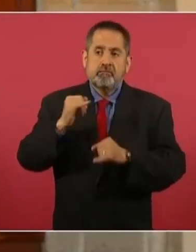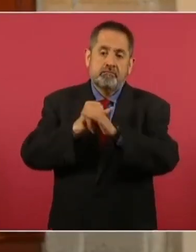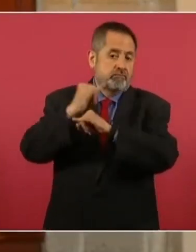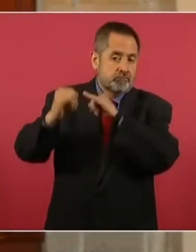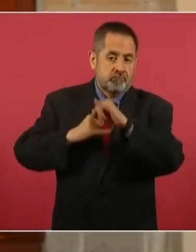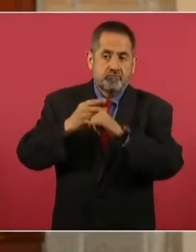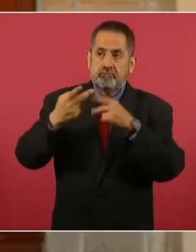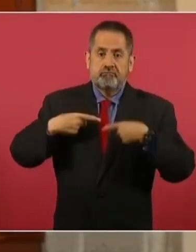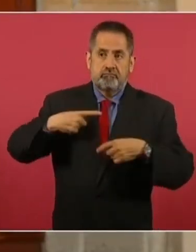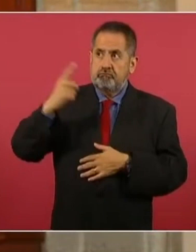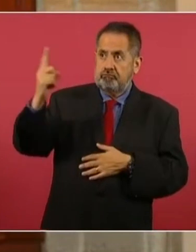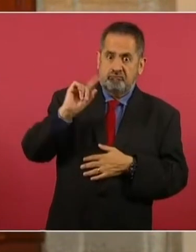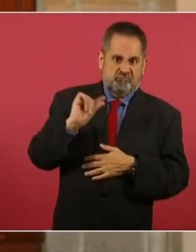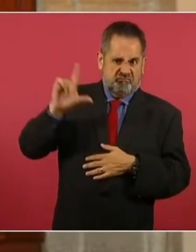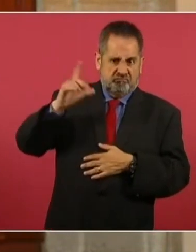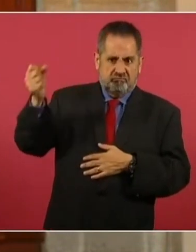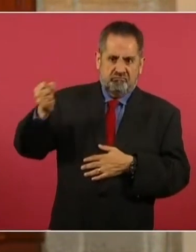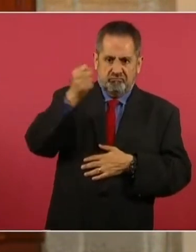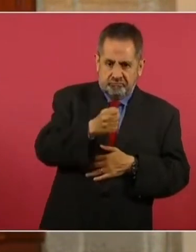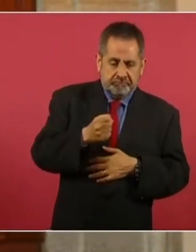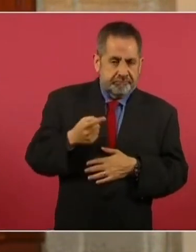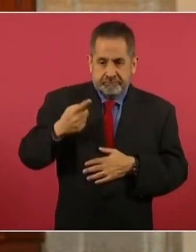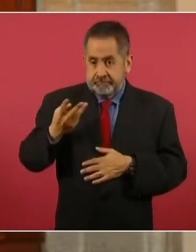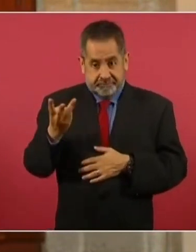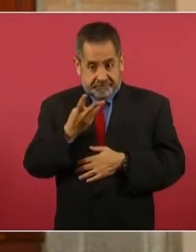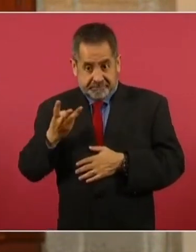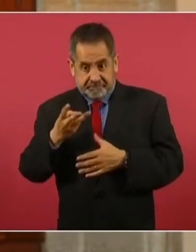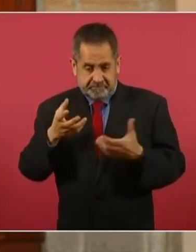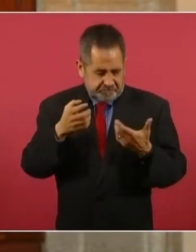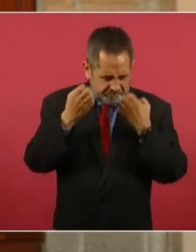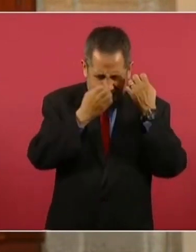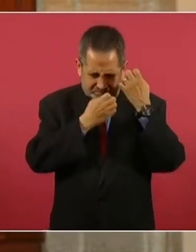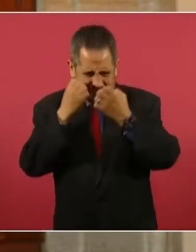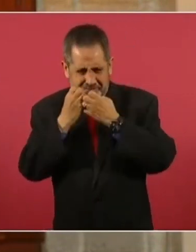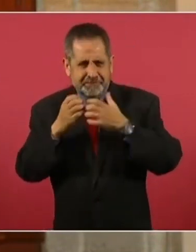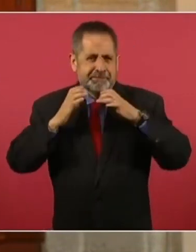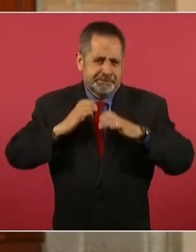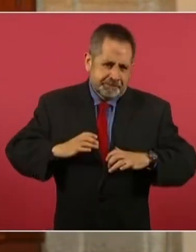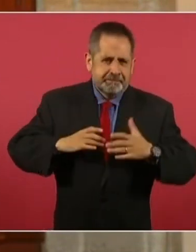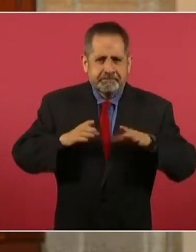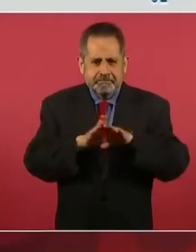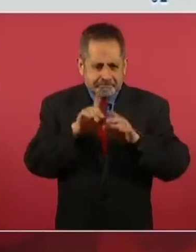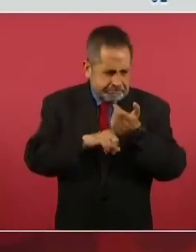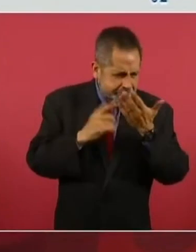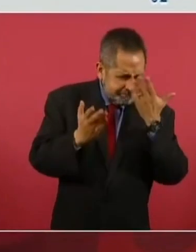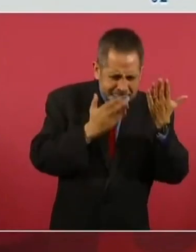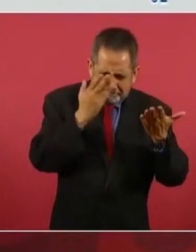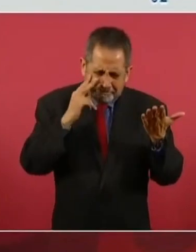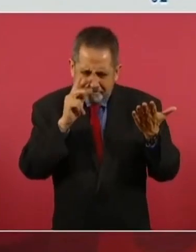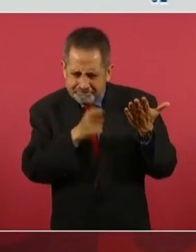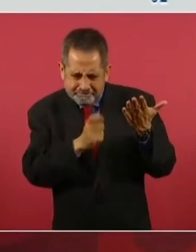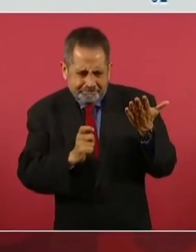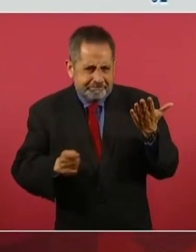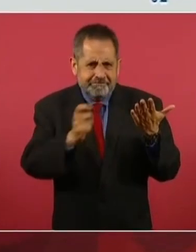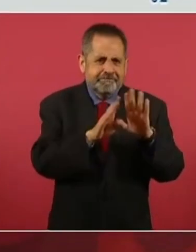llevaron a cabo una revisión de las de los peritajes previos